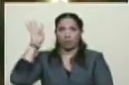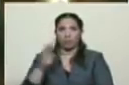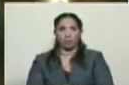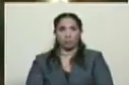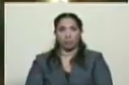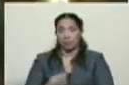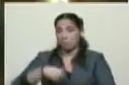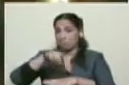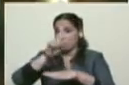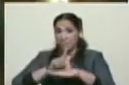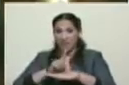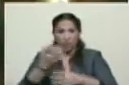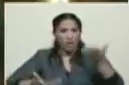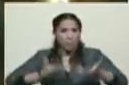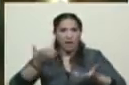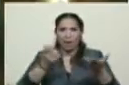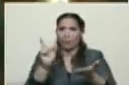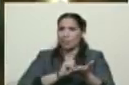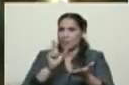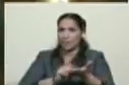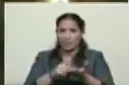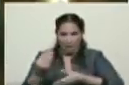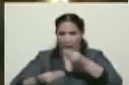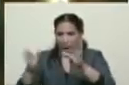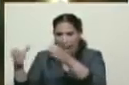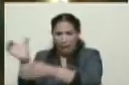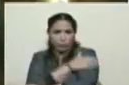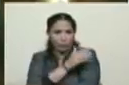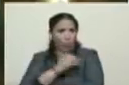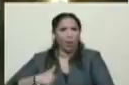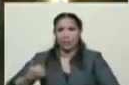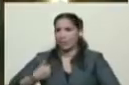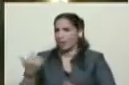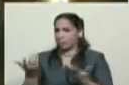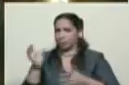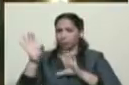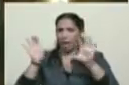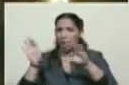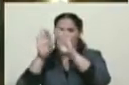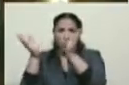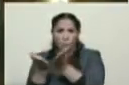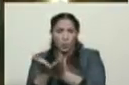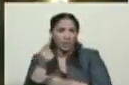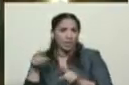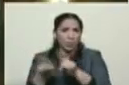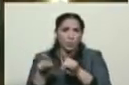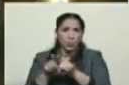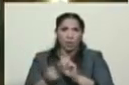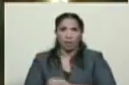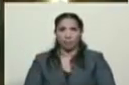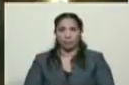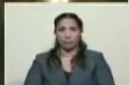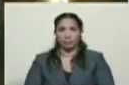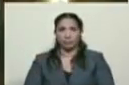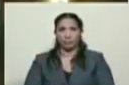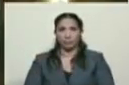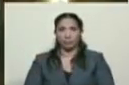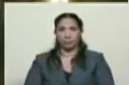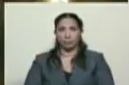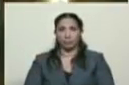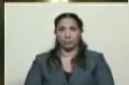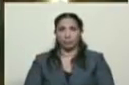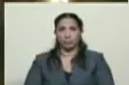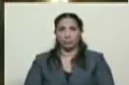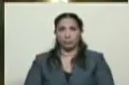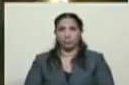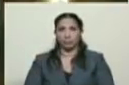que quemaron es la librería, como hacen los fascistas en cualquier parte del mundo, como aquella novela de Robert Bradbury, Fahrenheit 451, que